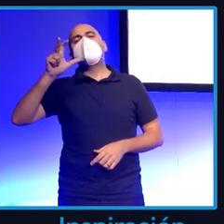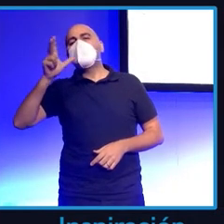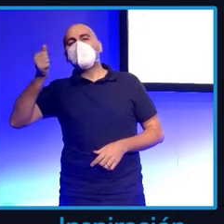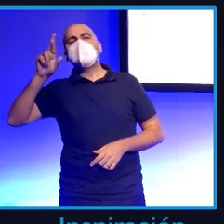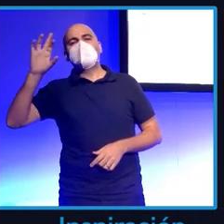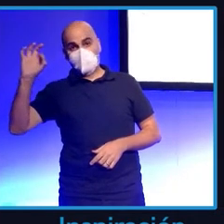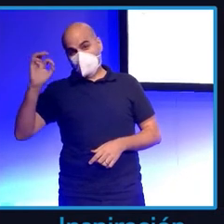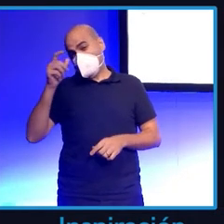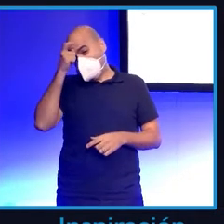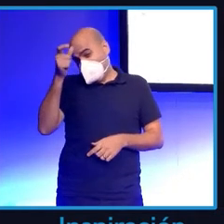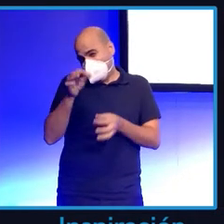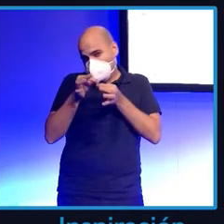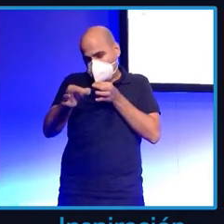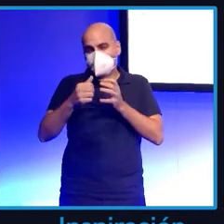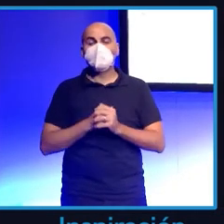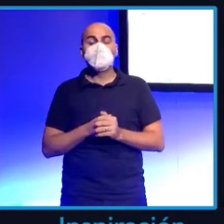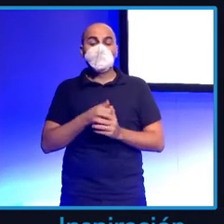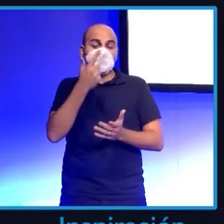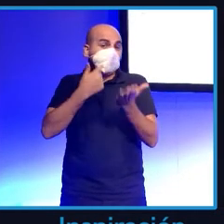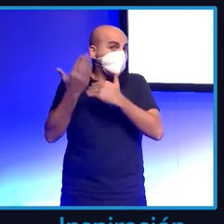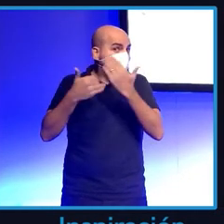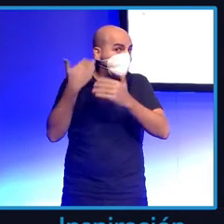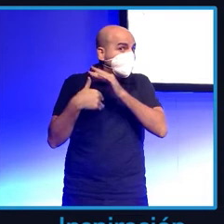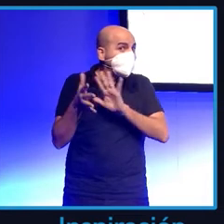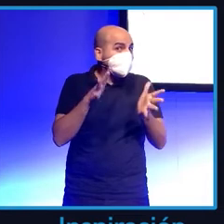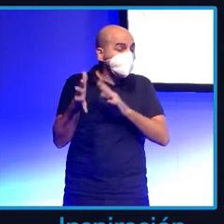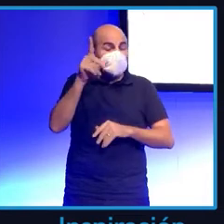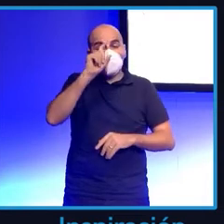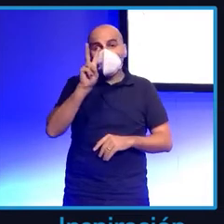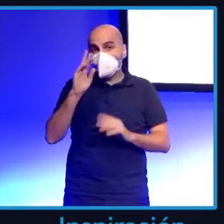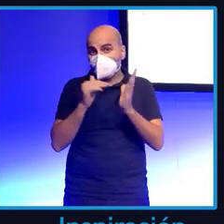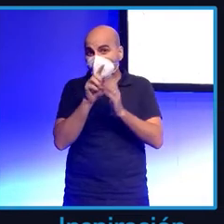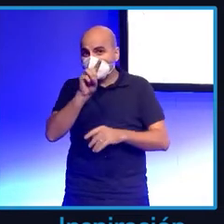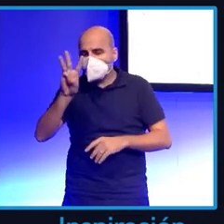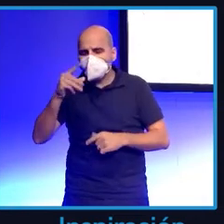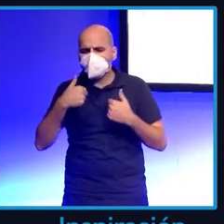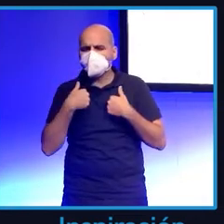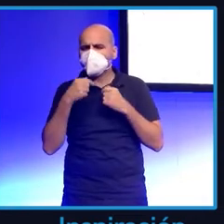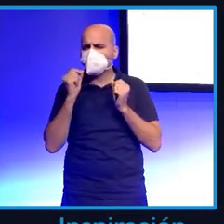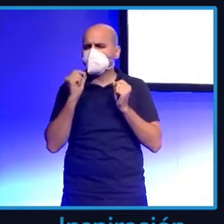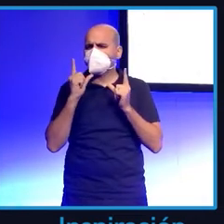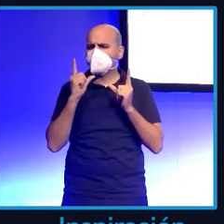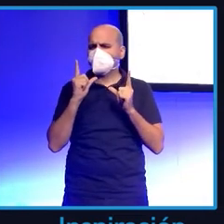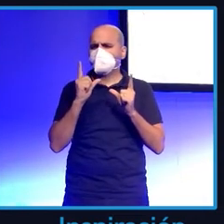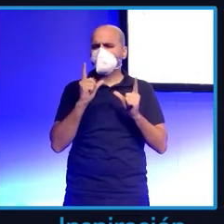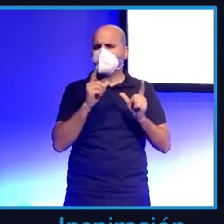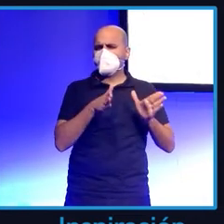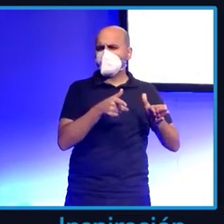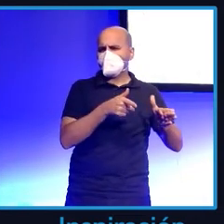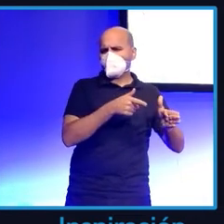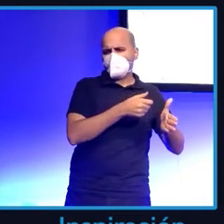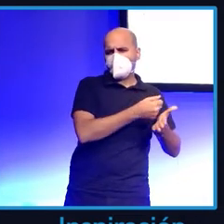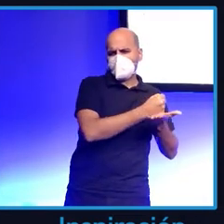Y empezó a pasar una cosa. Sobre el año 2013 aproximadamente, yo veía que la gente entraba en la farmacia y entraba así.